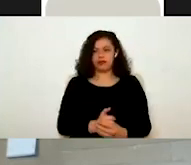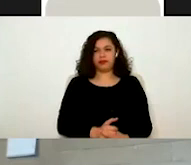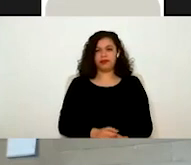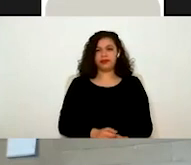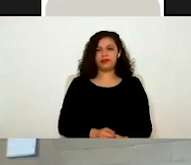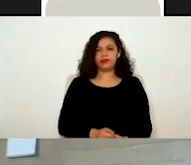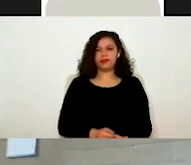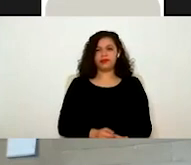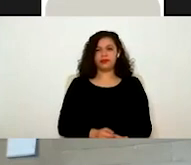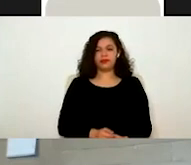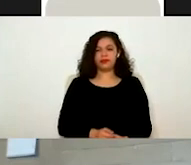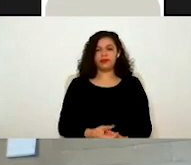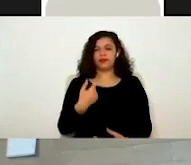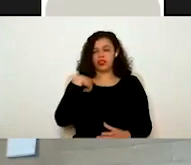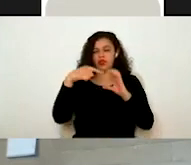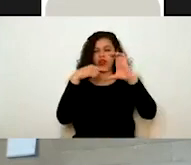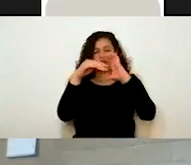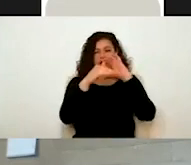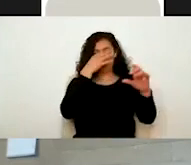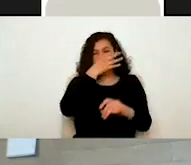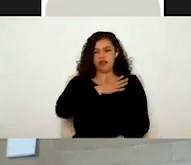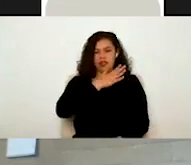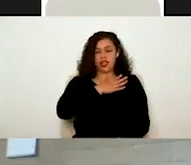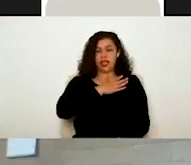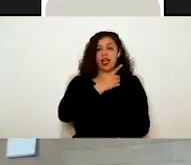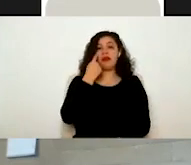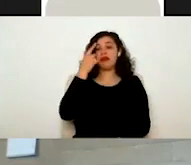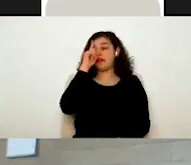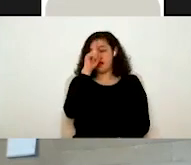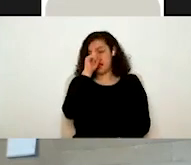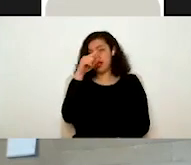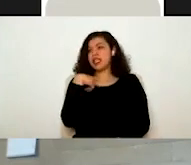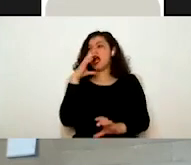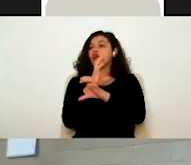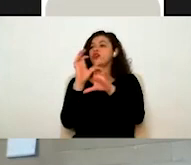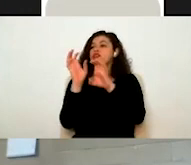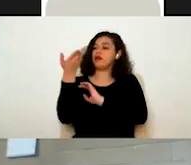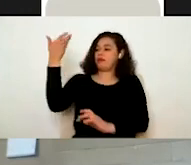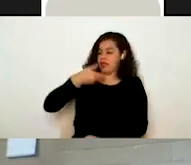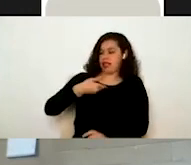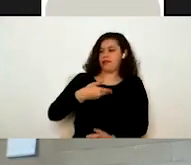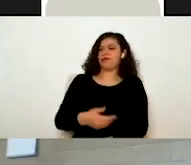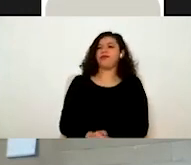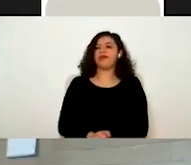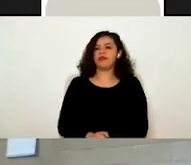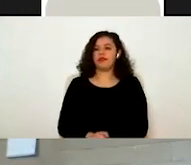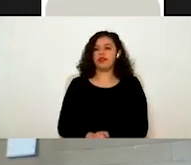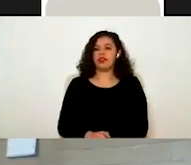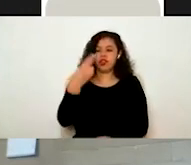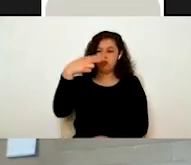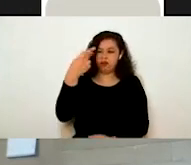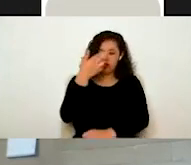Aquí yo acabo de recibir un correo electrónico que me dice que mi asesor ya me hizo un requerimiento. Nos dice el nombre del trámite.